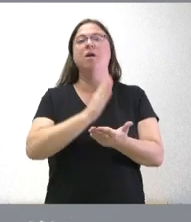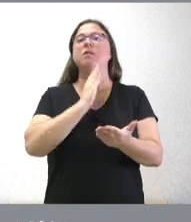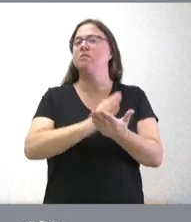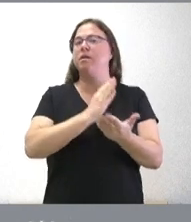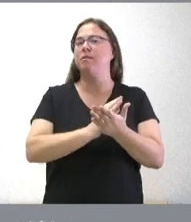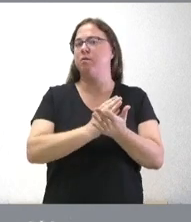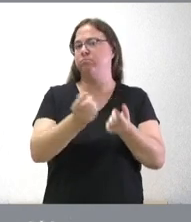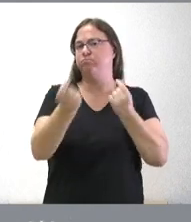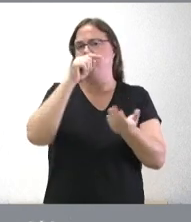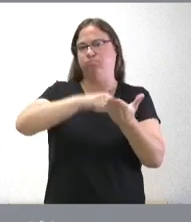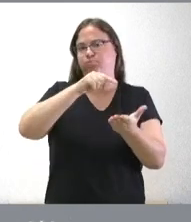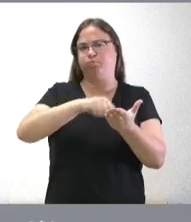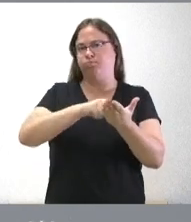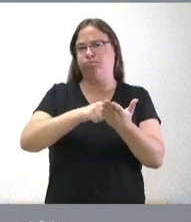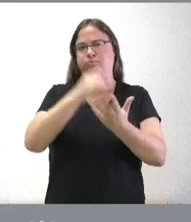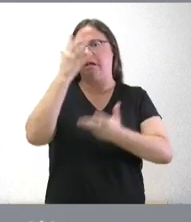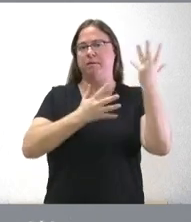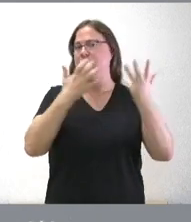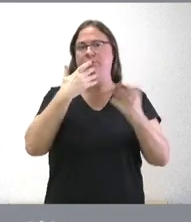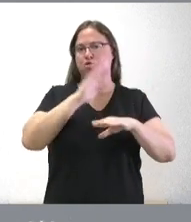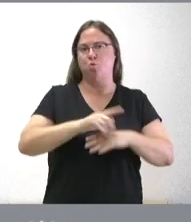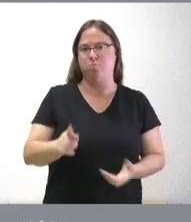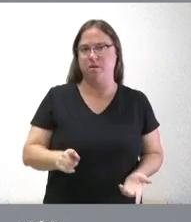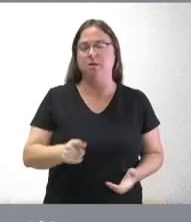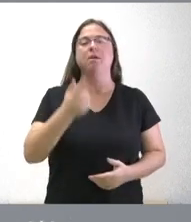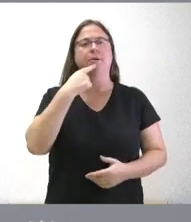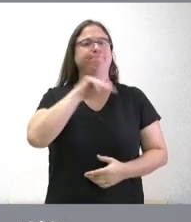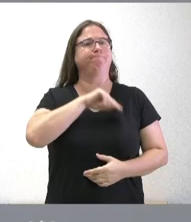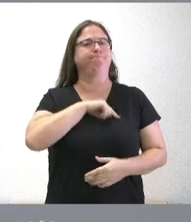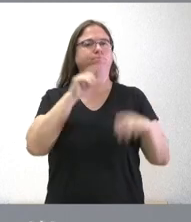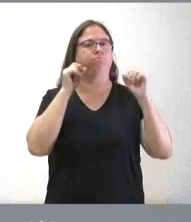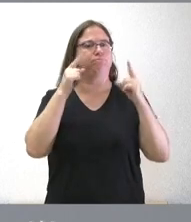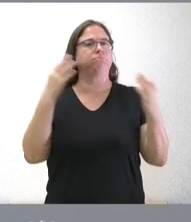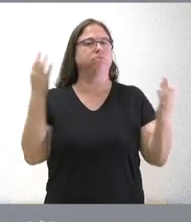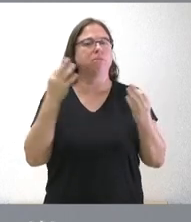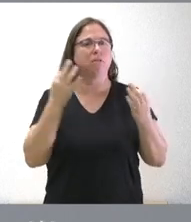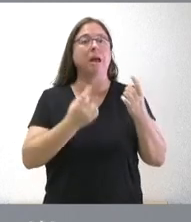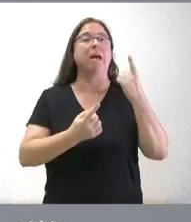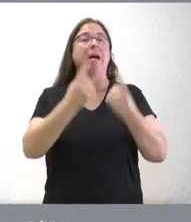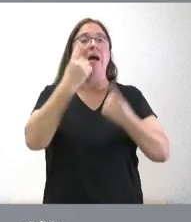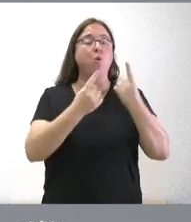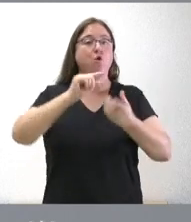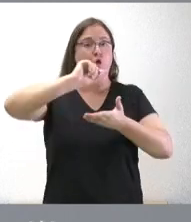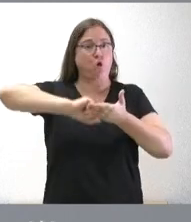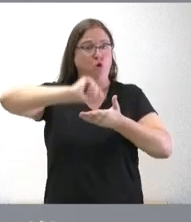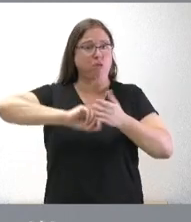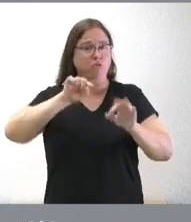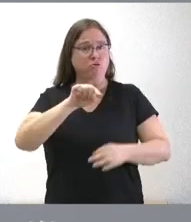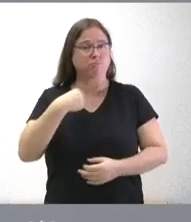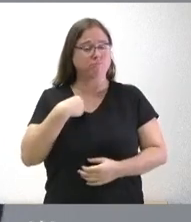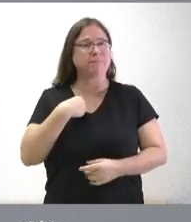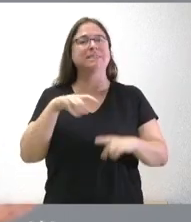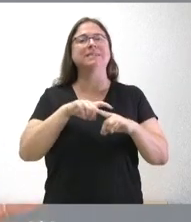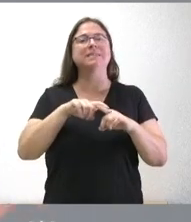exigibles por parte de la administración a quien no lo cumpla pero también somos conscientes que algunos de esos contratos son de